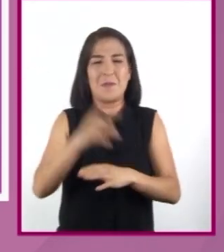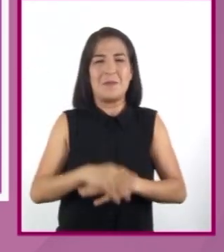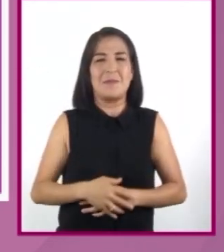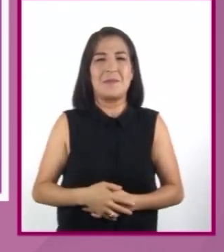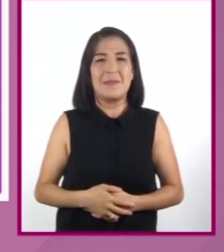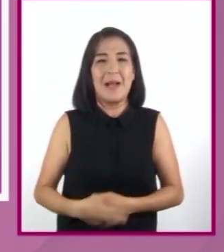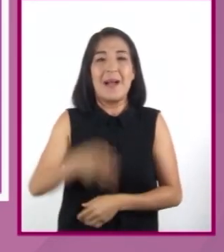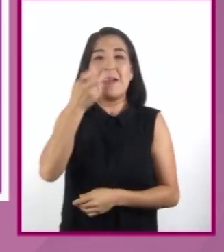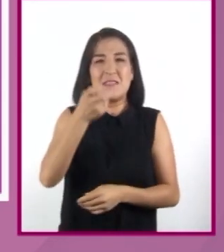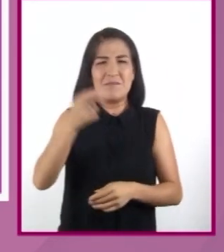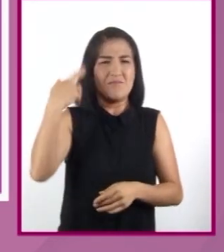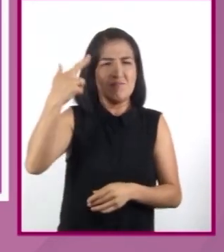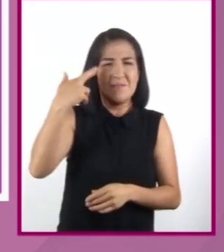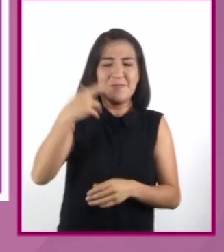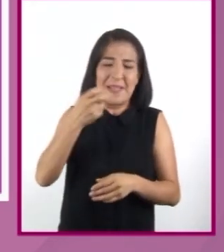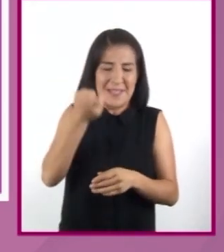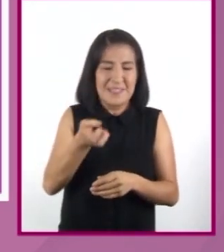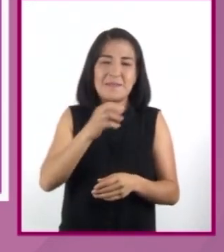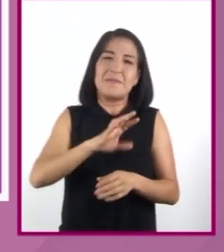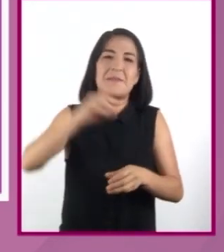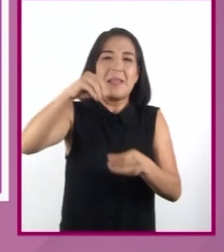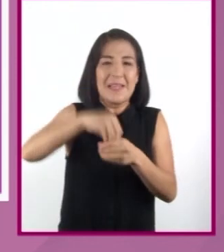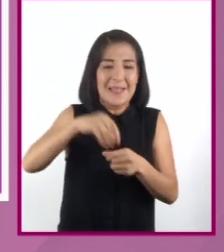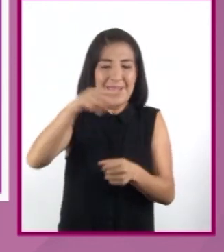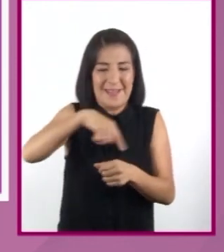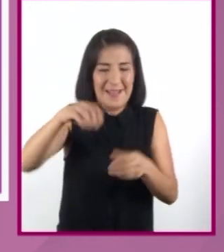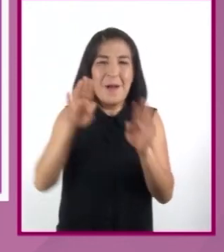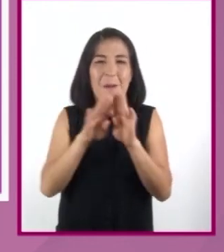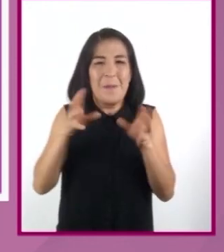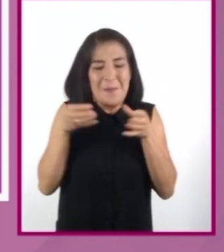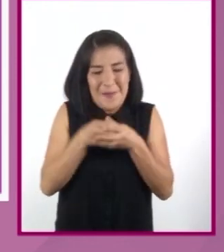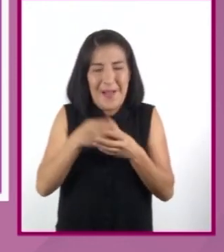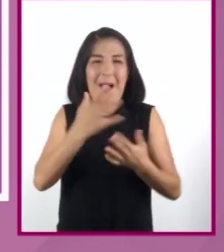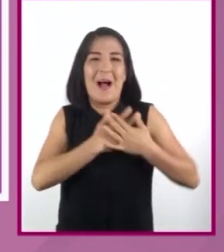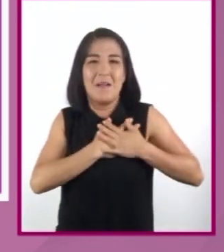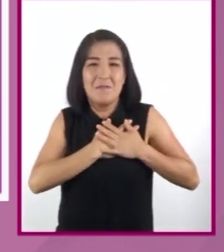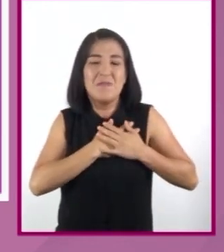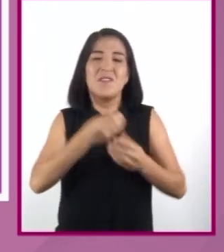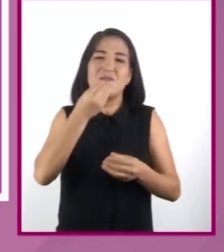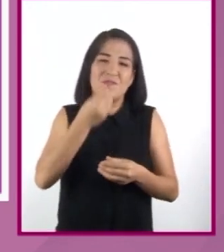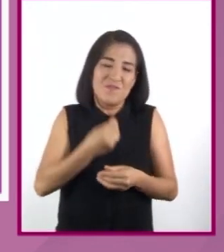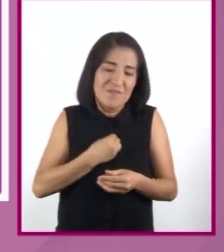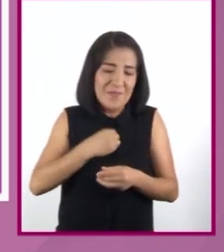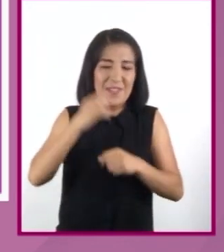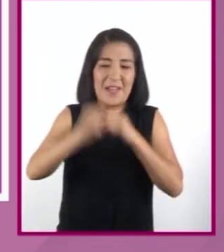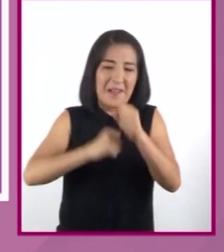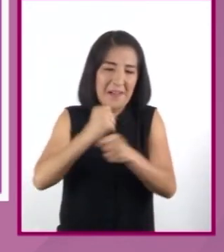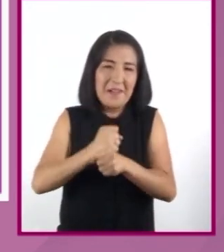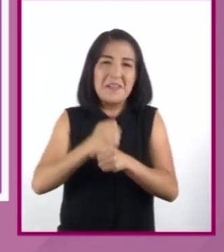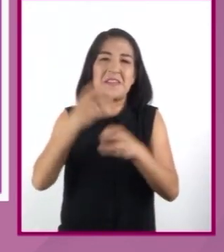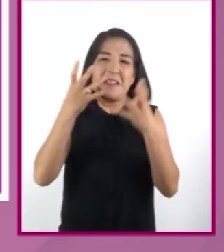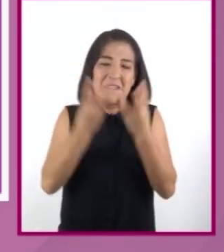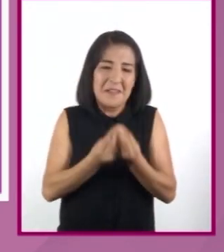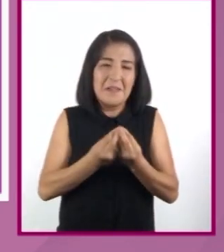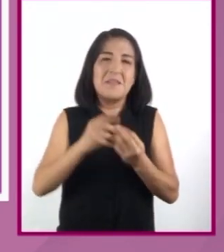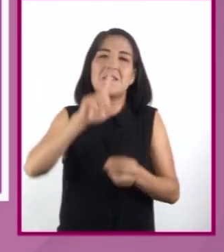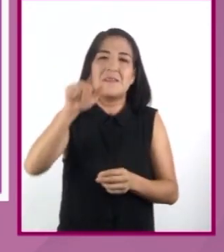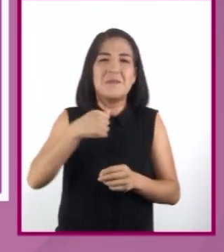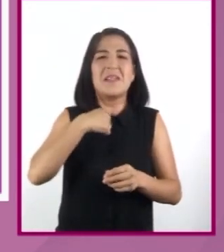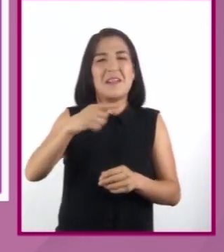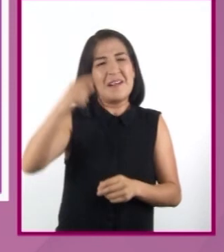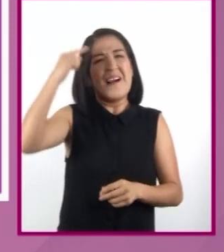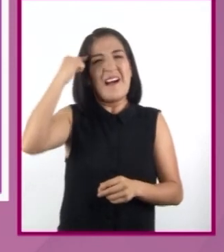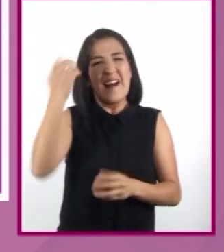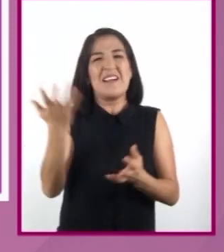En ese extraño nido de amor, Alicia pasó todo el otoño. No obstante, había concluido por echar un velo sobre